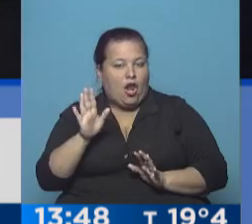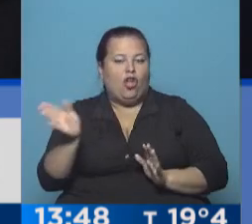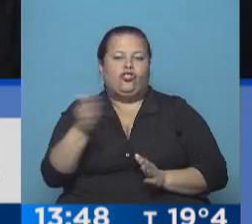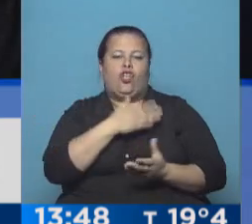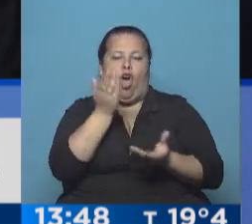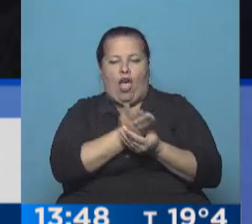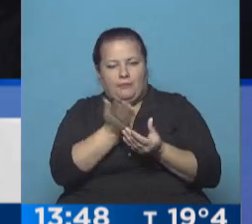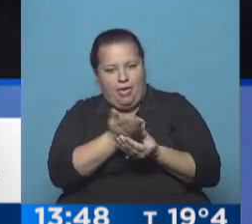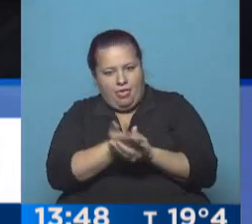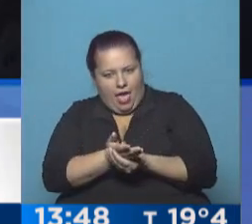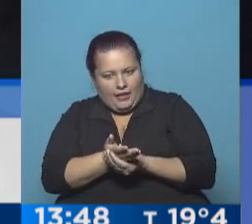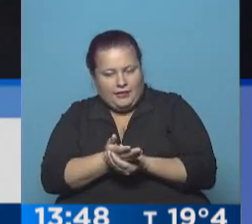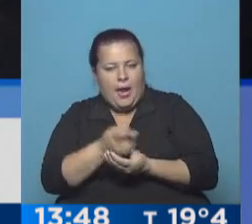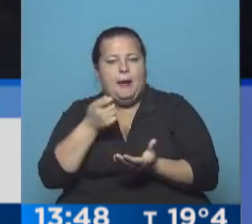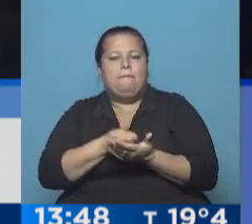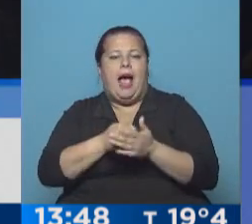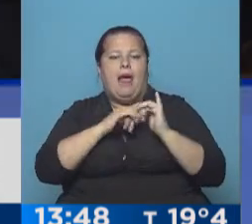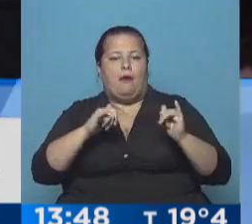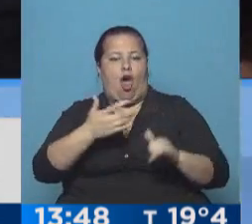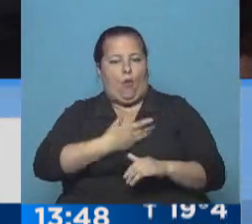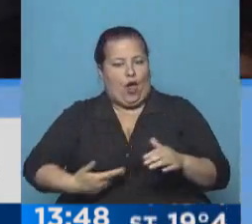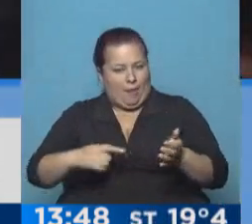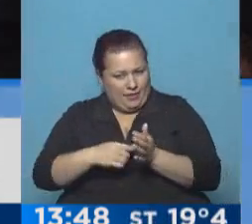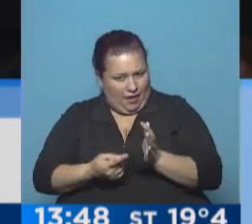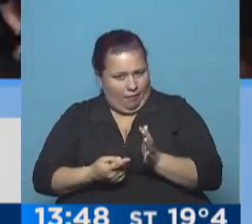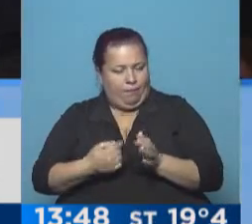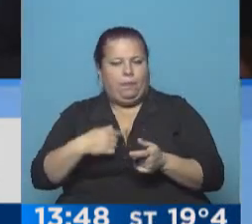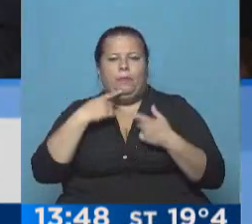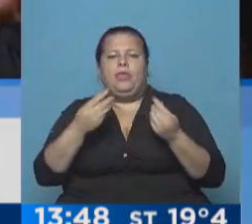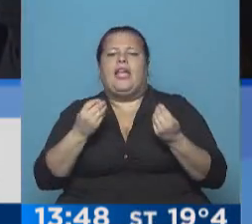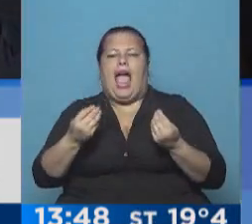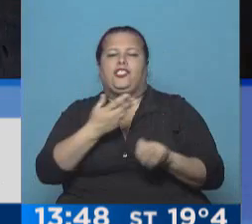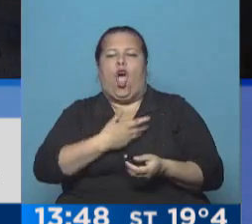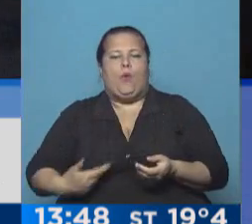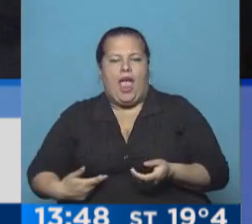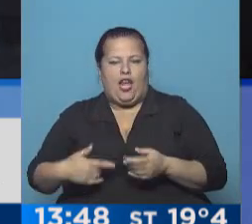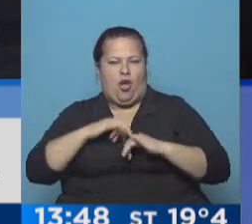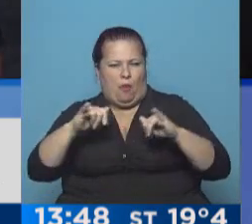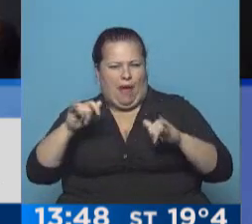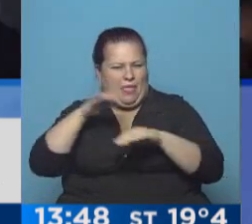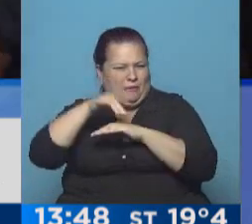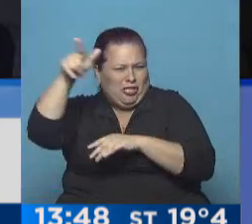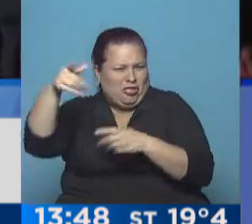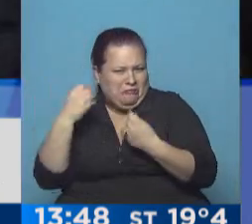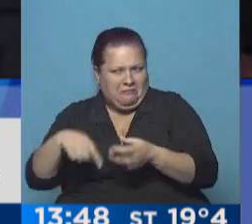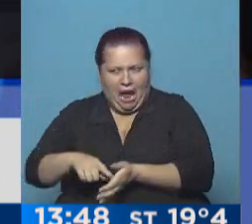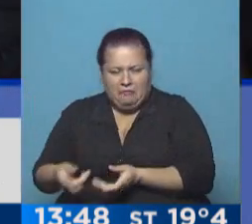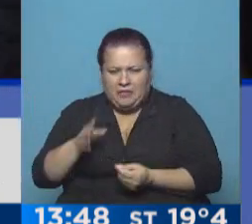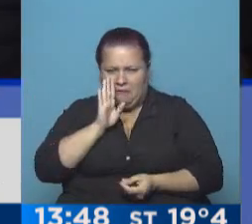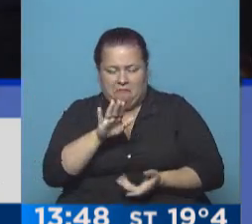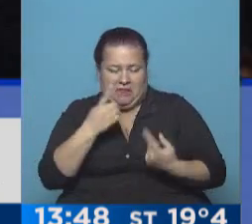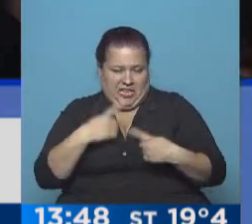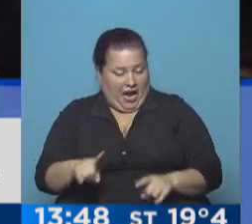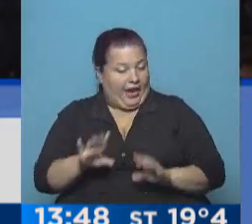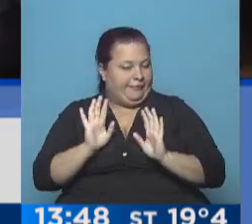expedientes de pago de publicidad del gobierno porteño, preguntémonos qué hace el gobierno porteño poniendo publicidad en misiones, por ejemplo, es un misterio.